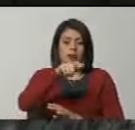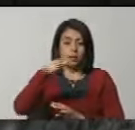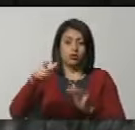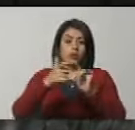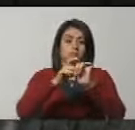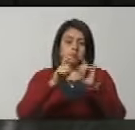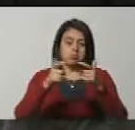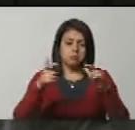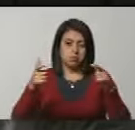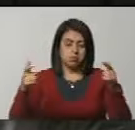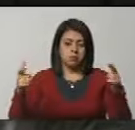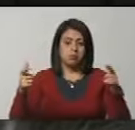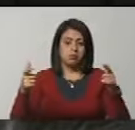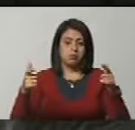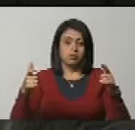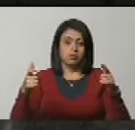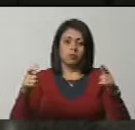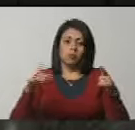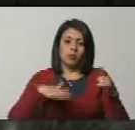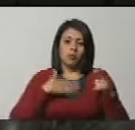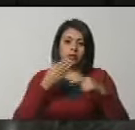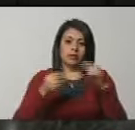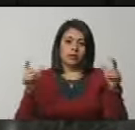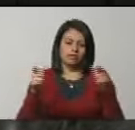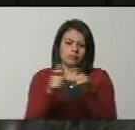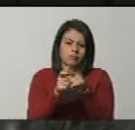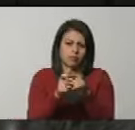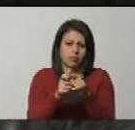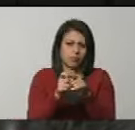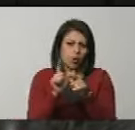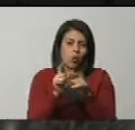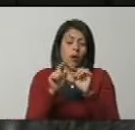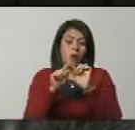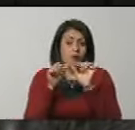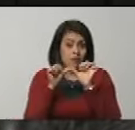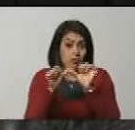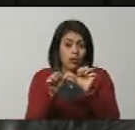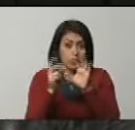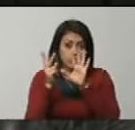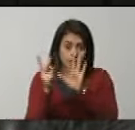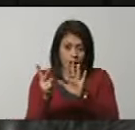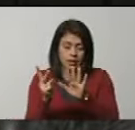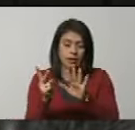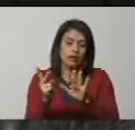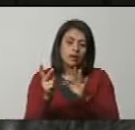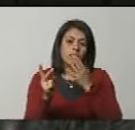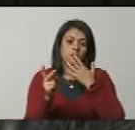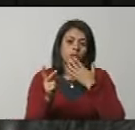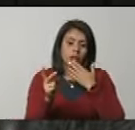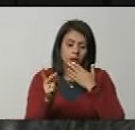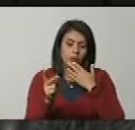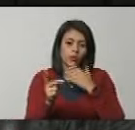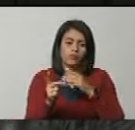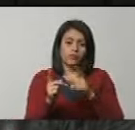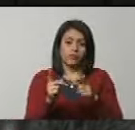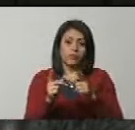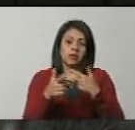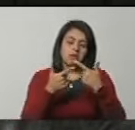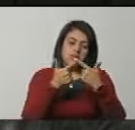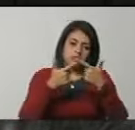crezca. Nunca podrá ser menos, pero tendrá que crecer siete. Si nosotros colocamos y le dejamos una